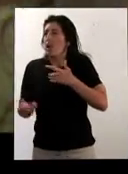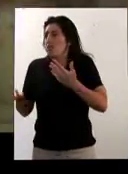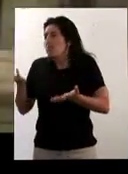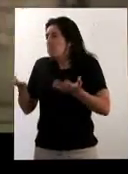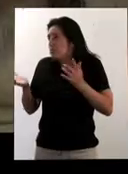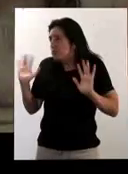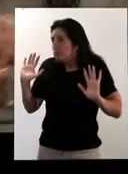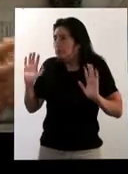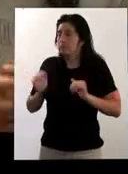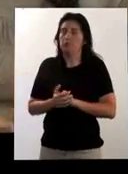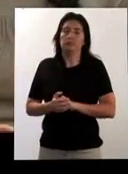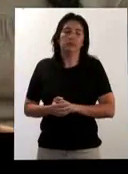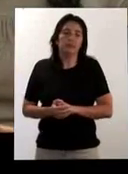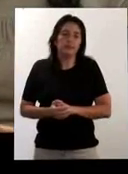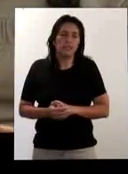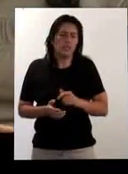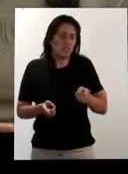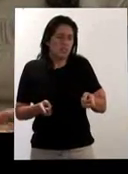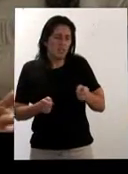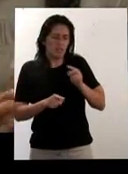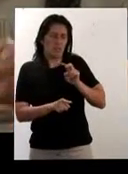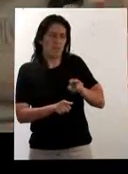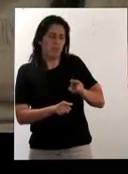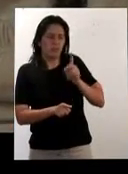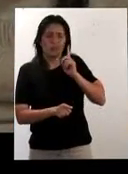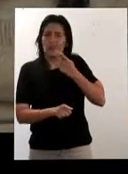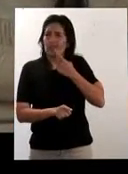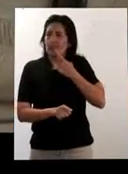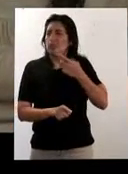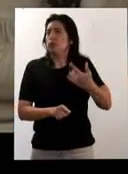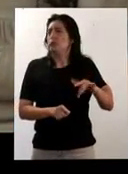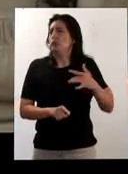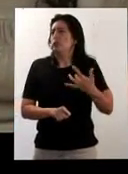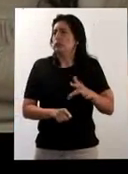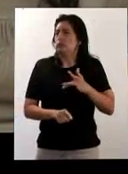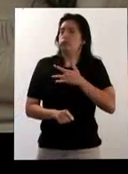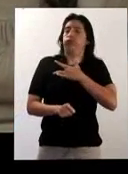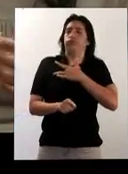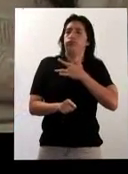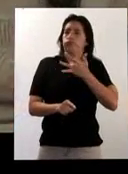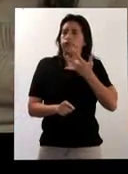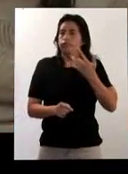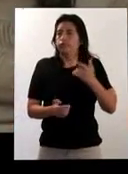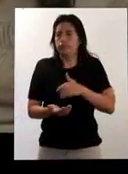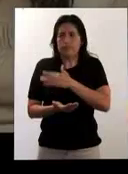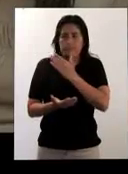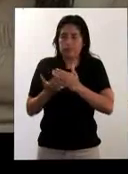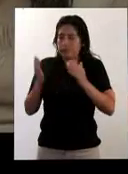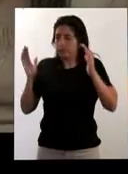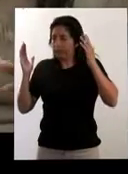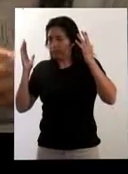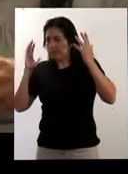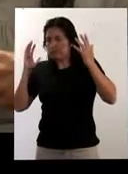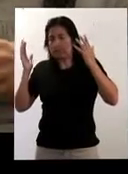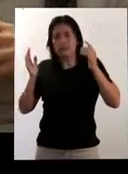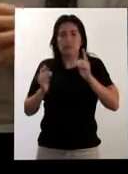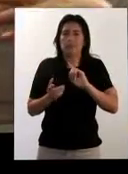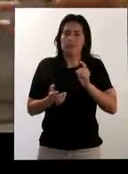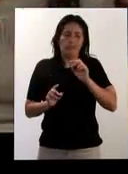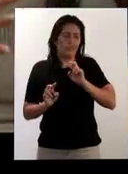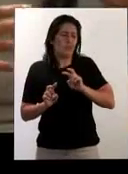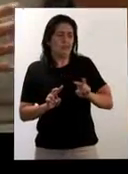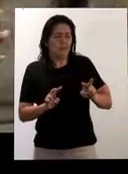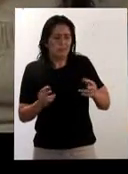en lo mejor de los casos. Y cuando saben que es sordo hay un gran tiempo de shock en los padres, ¿ok? Los padres